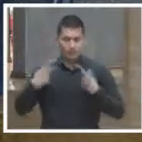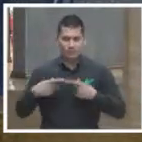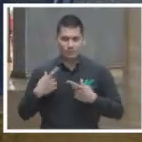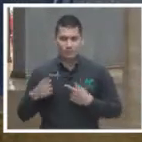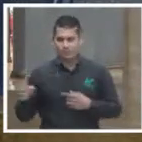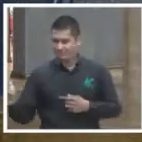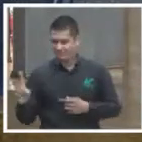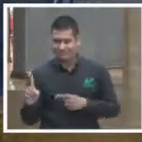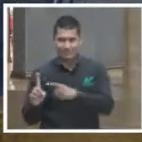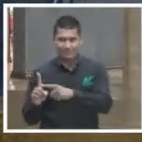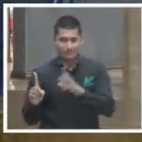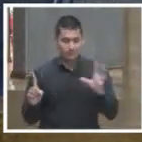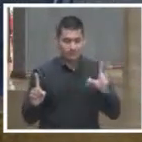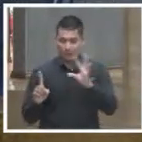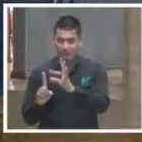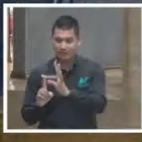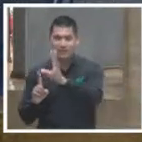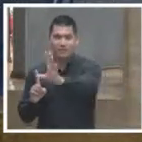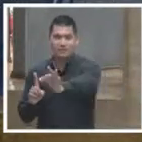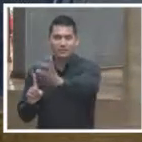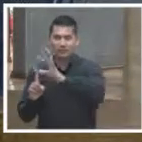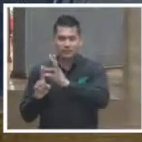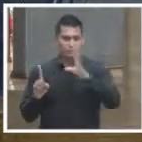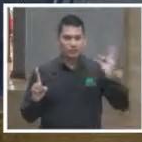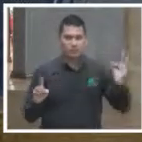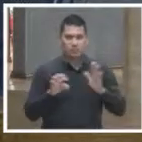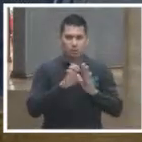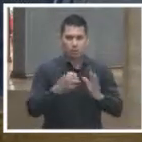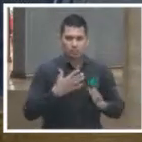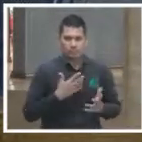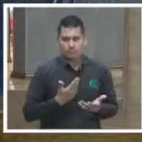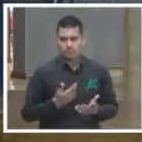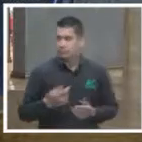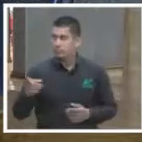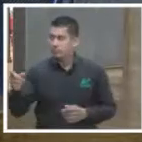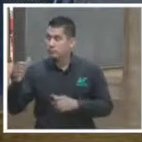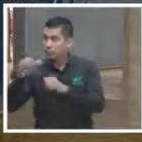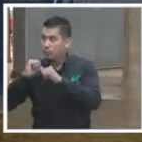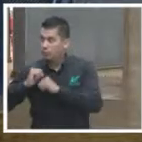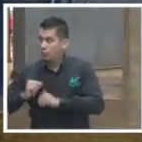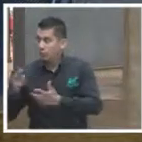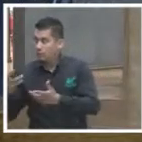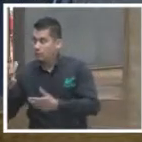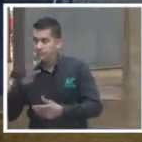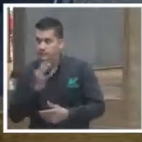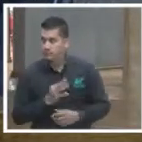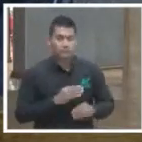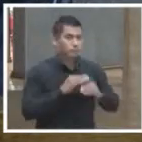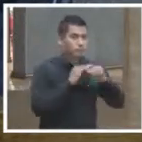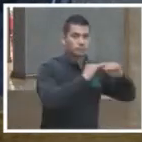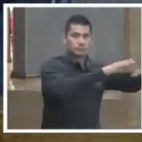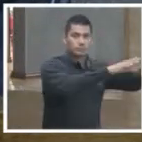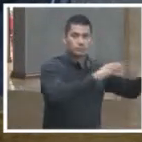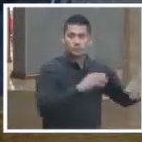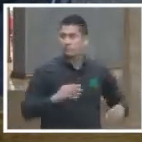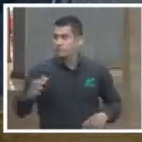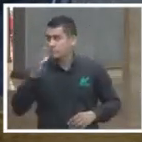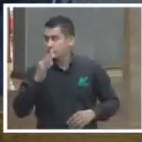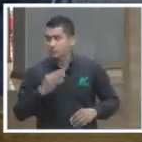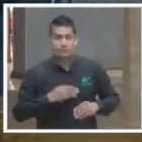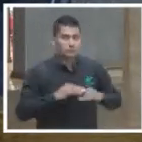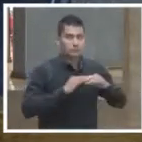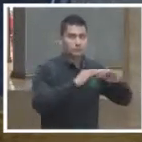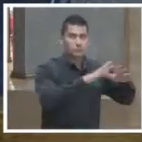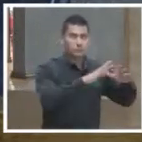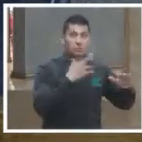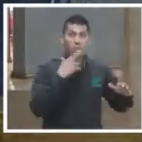lo que estaba realizando la autoridad. Las nuevas tecnologías abren la posibilidad, ahora sí, de